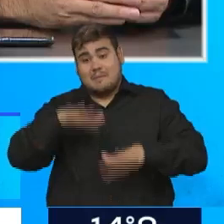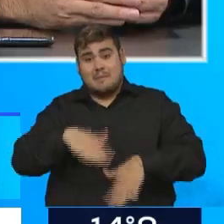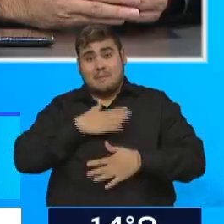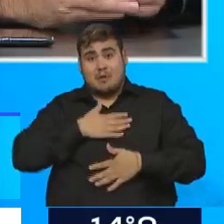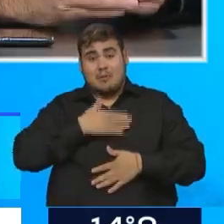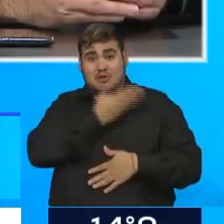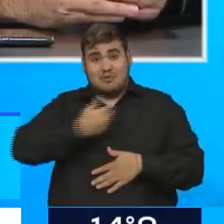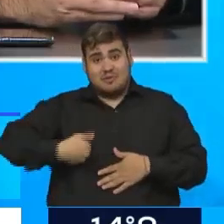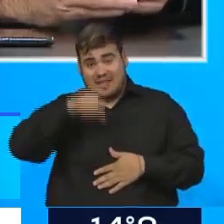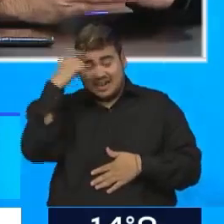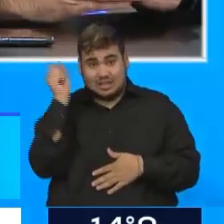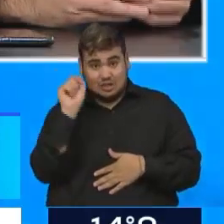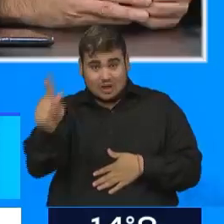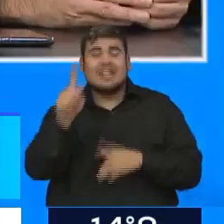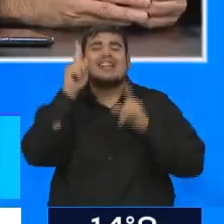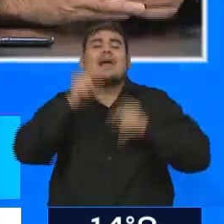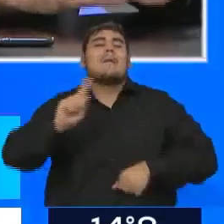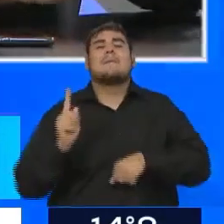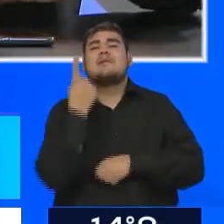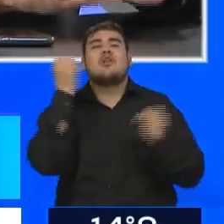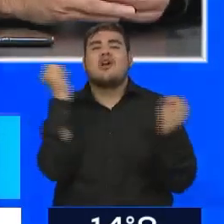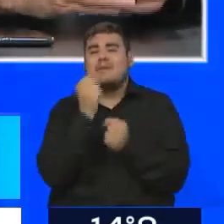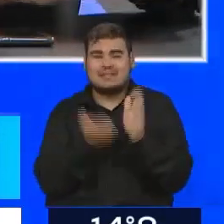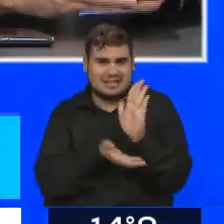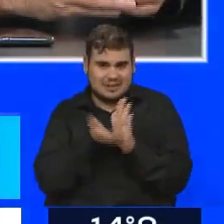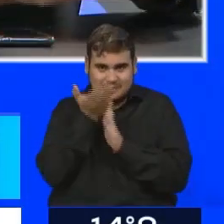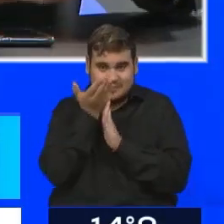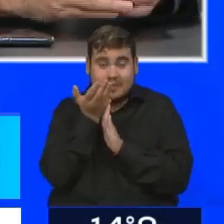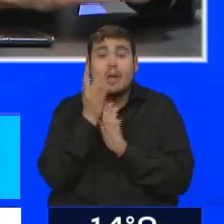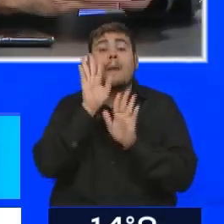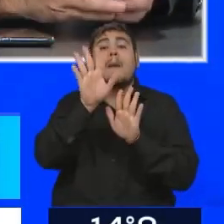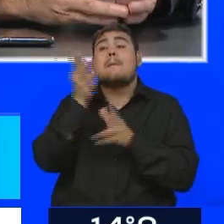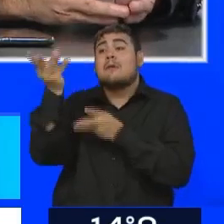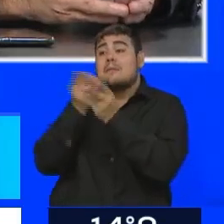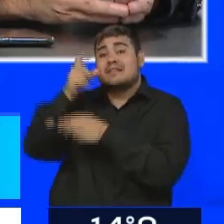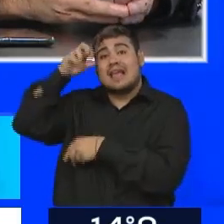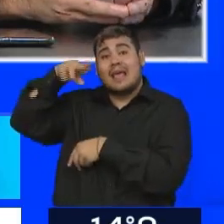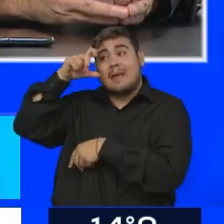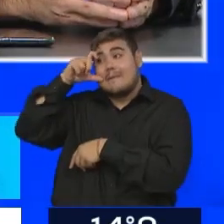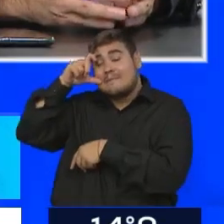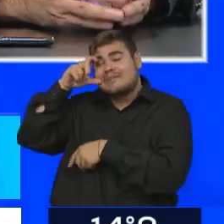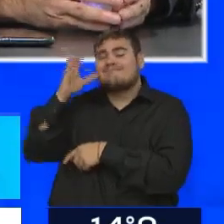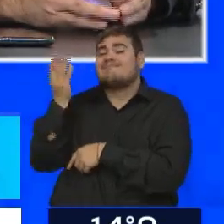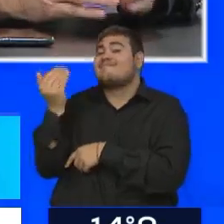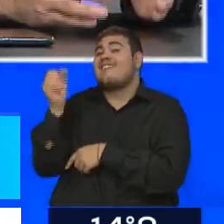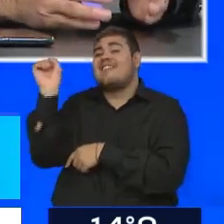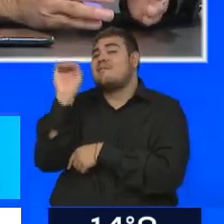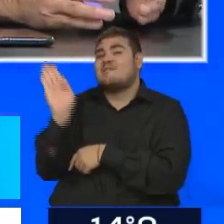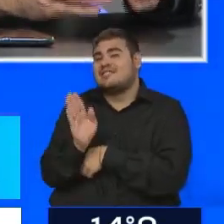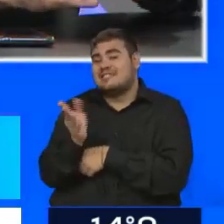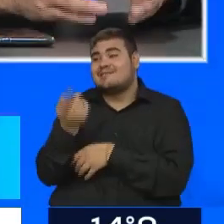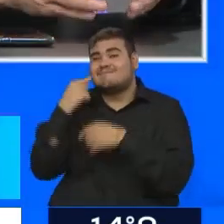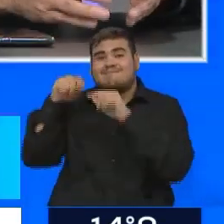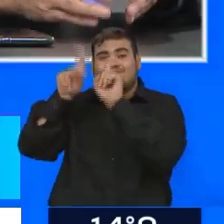del primero de mayo. Consultamos a LEPRE, tampoco tienen ese porcentaje todavía. Es decir, es una